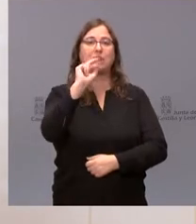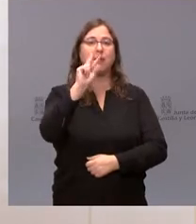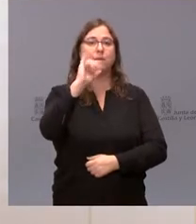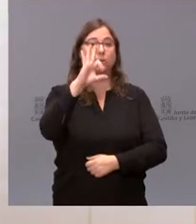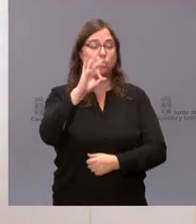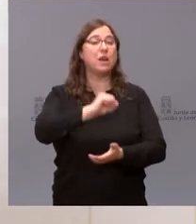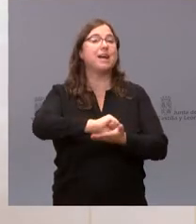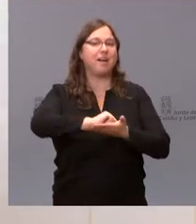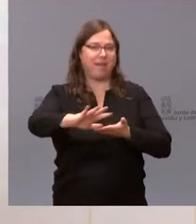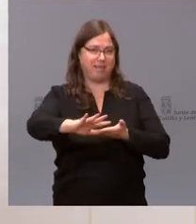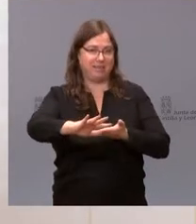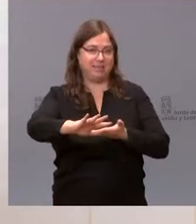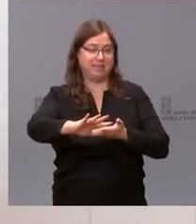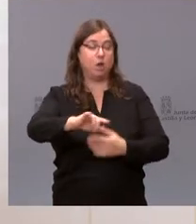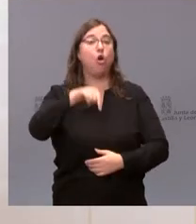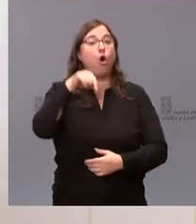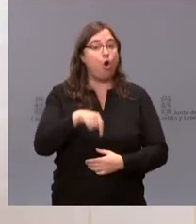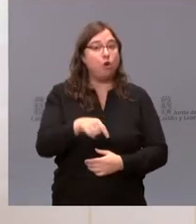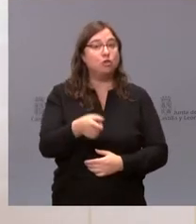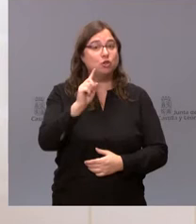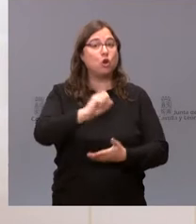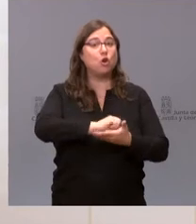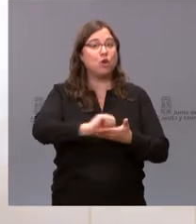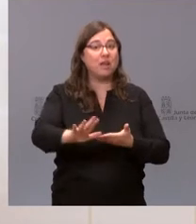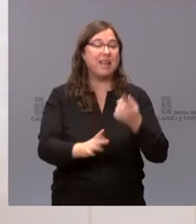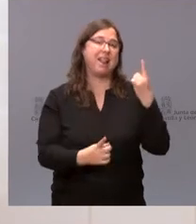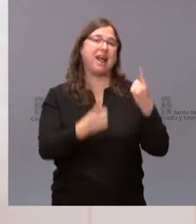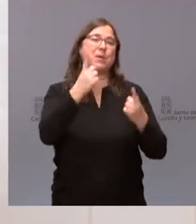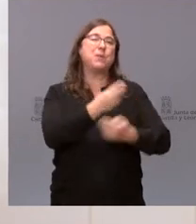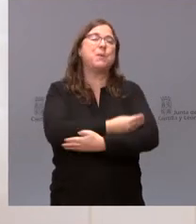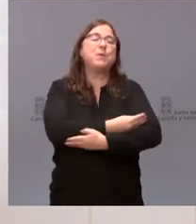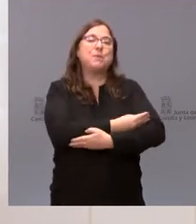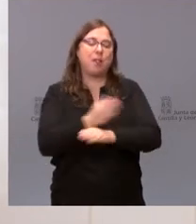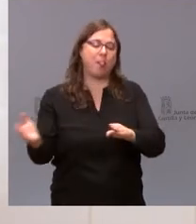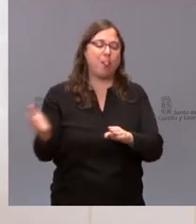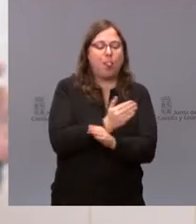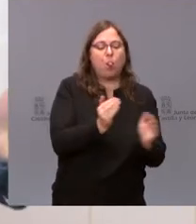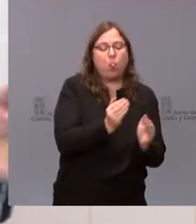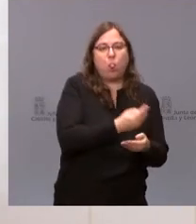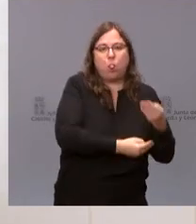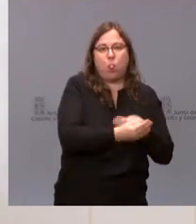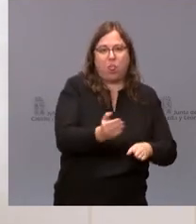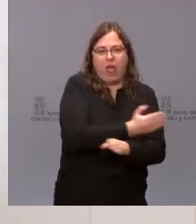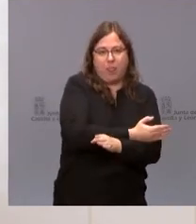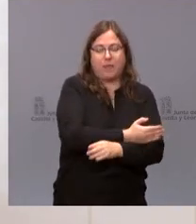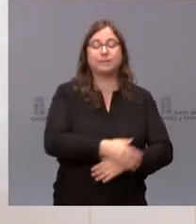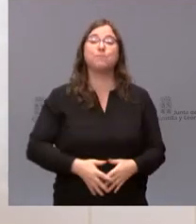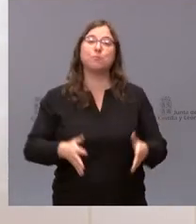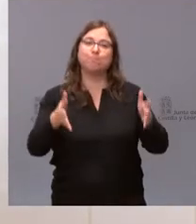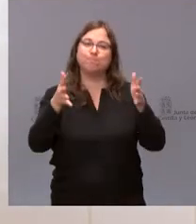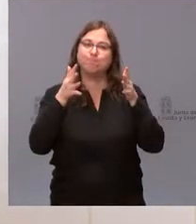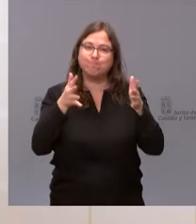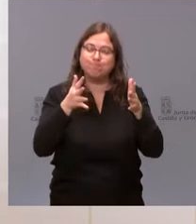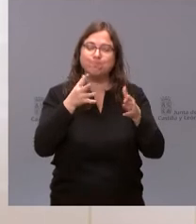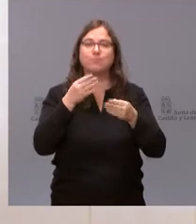gratuita y hoy solo es gratuita para algunos bebés prematuros. Es una recomendación